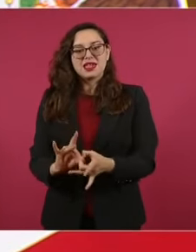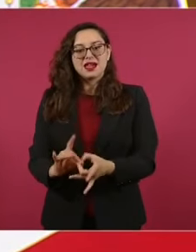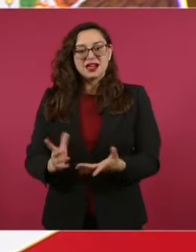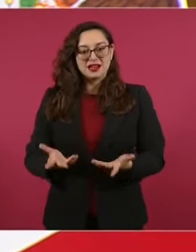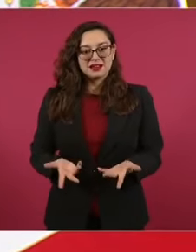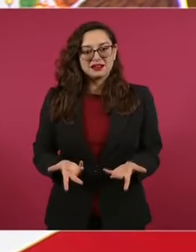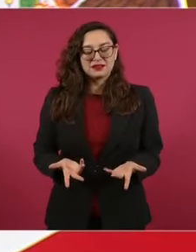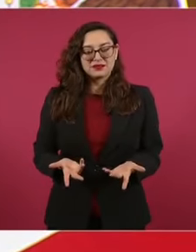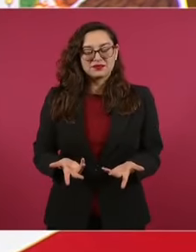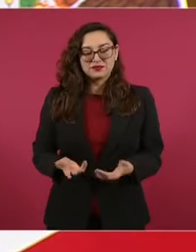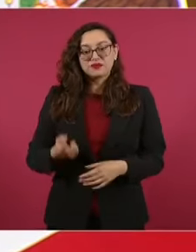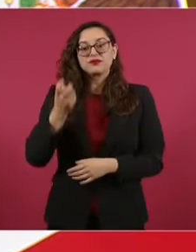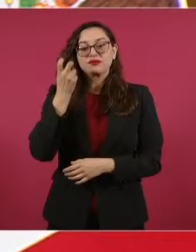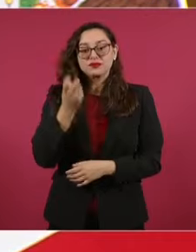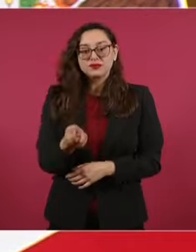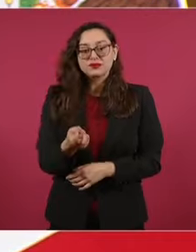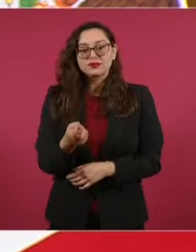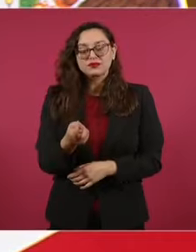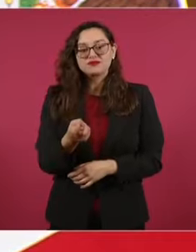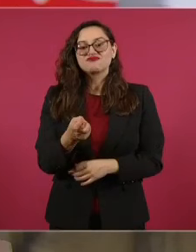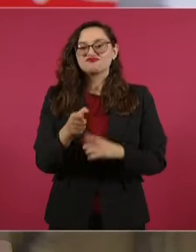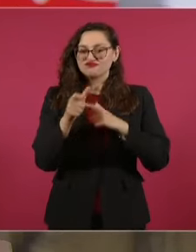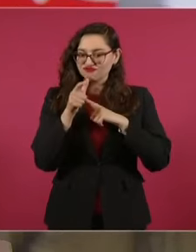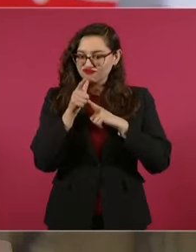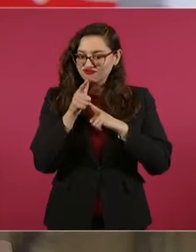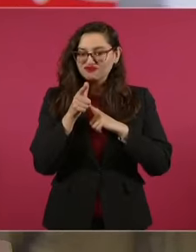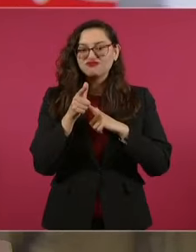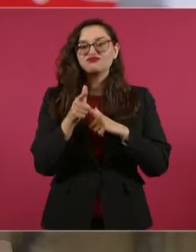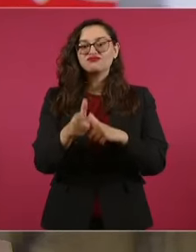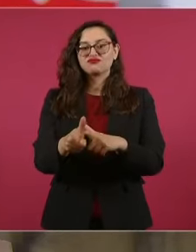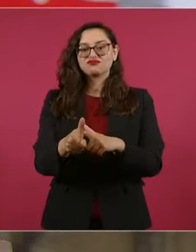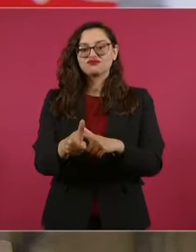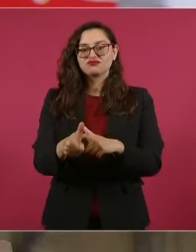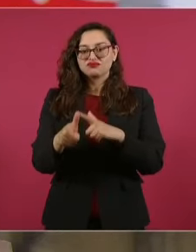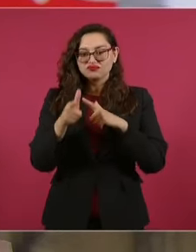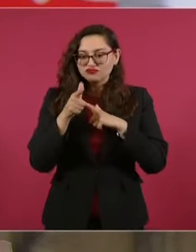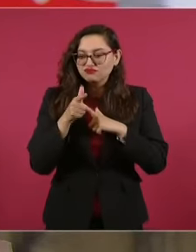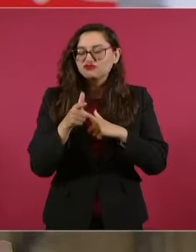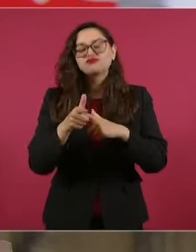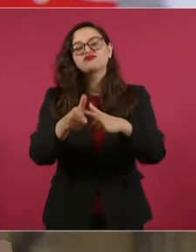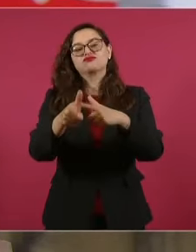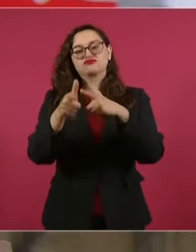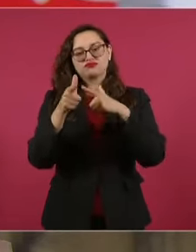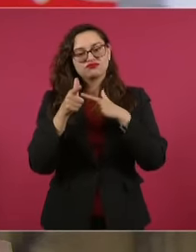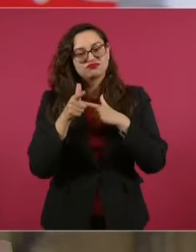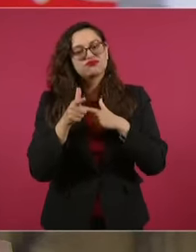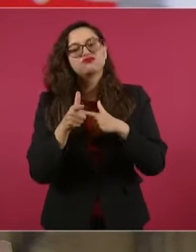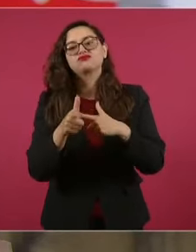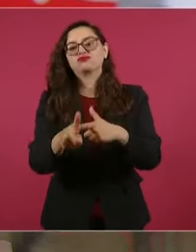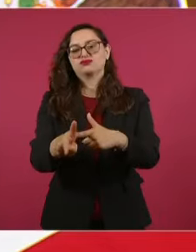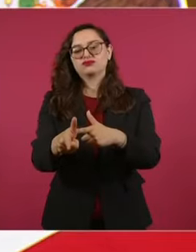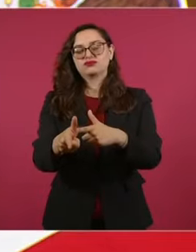Y eso hay que seguirlo manteniendo y